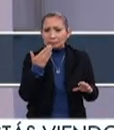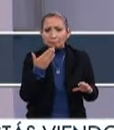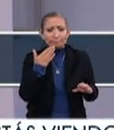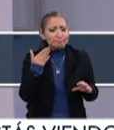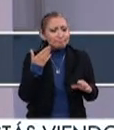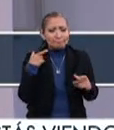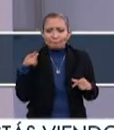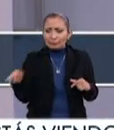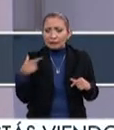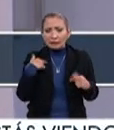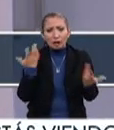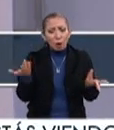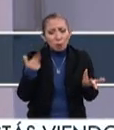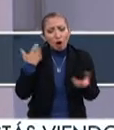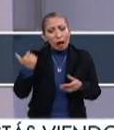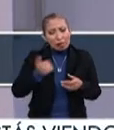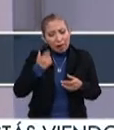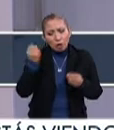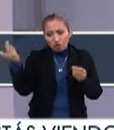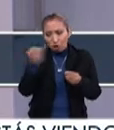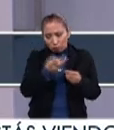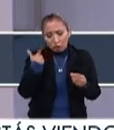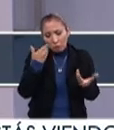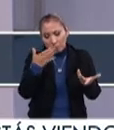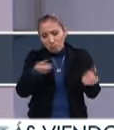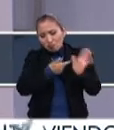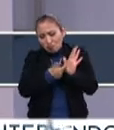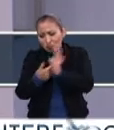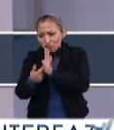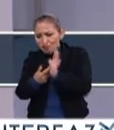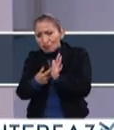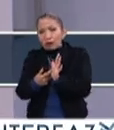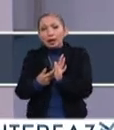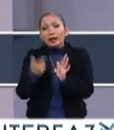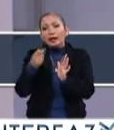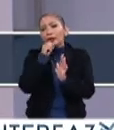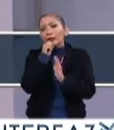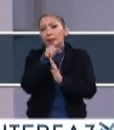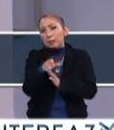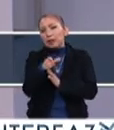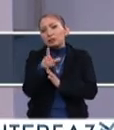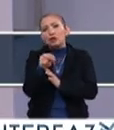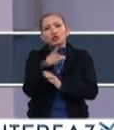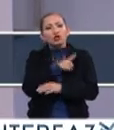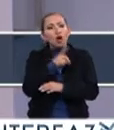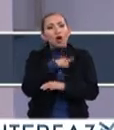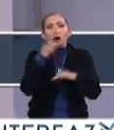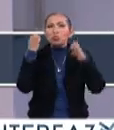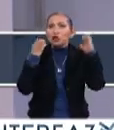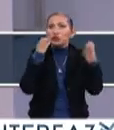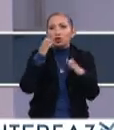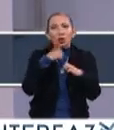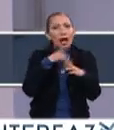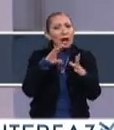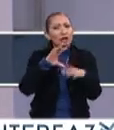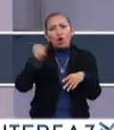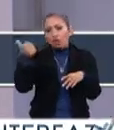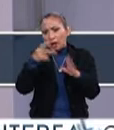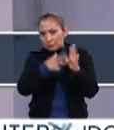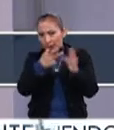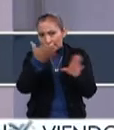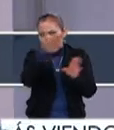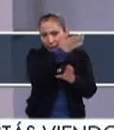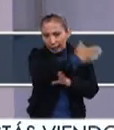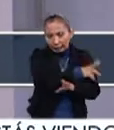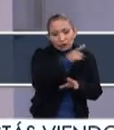buena con, que hemos sacado mucho provecho ambos, que, que también, que no solo han sido exposiciones, o en muchas otras ediciones